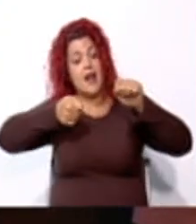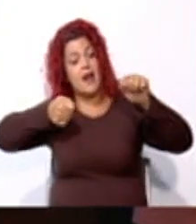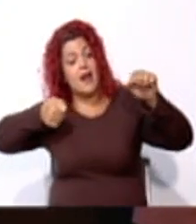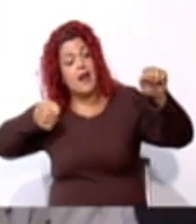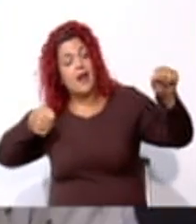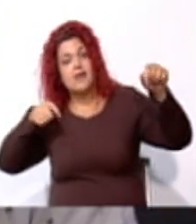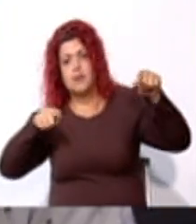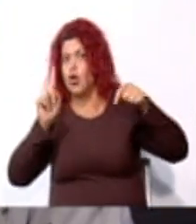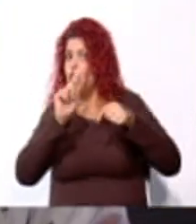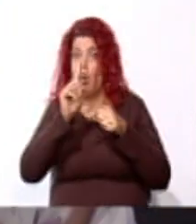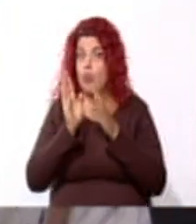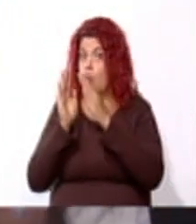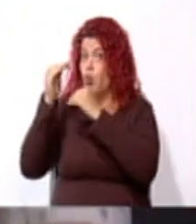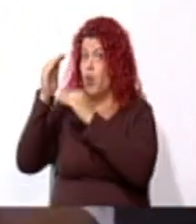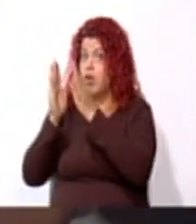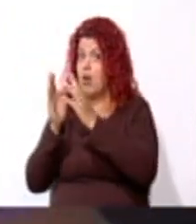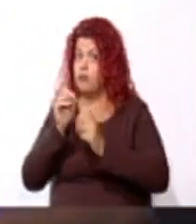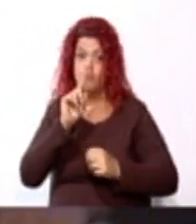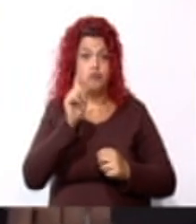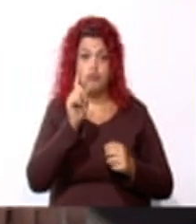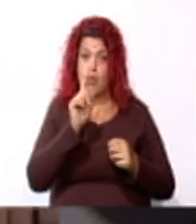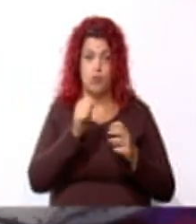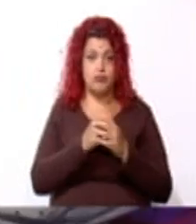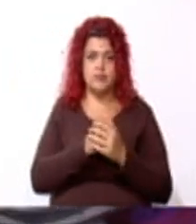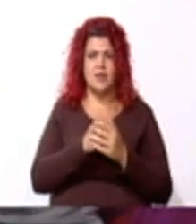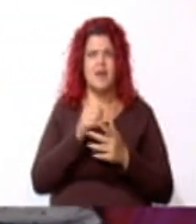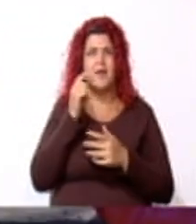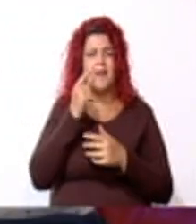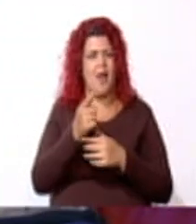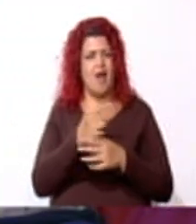de longitud. Vean, vean qué chivas quedaron.